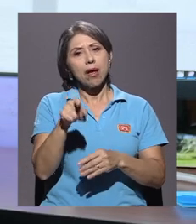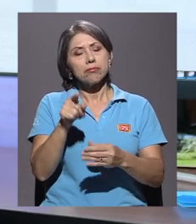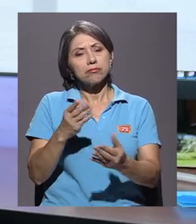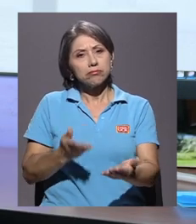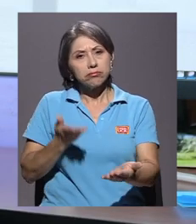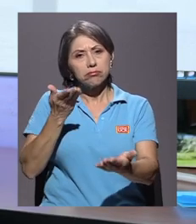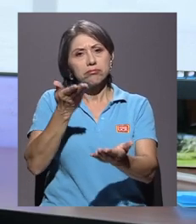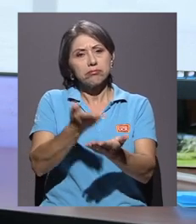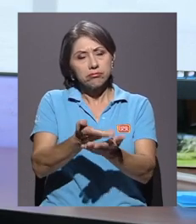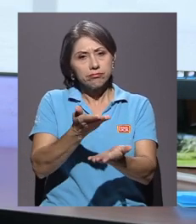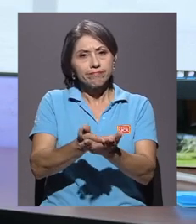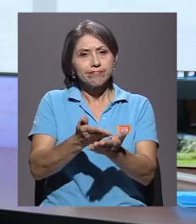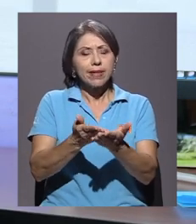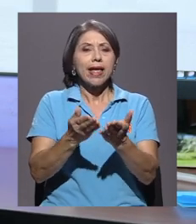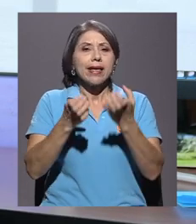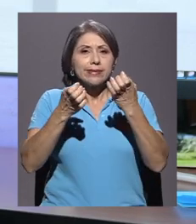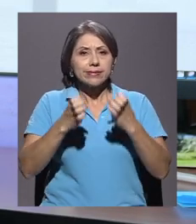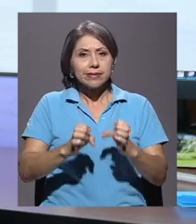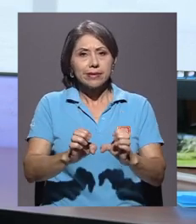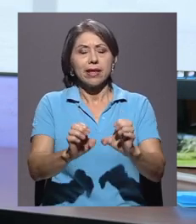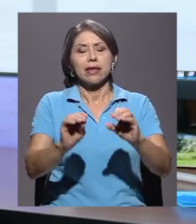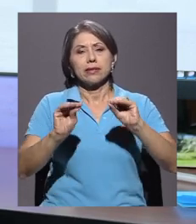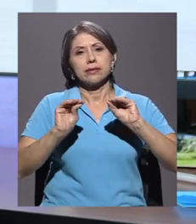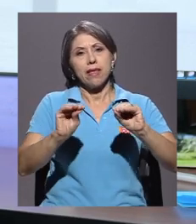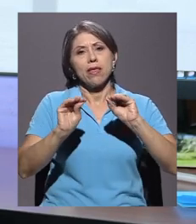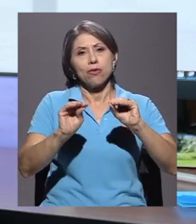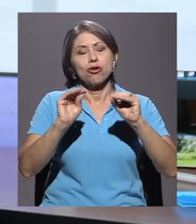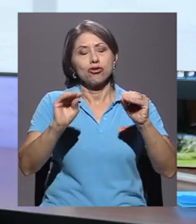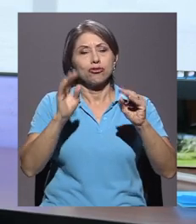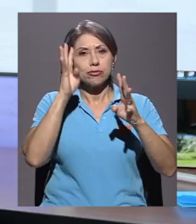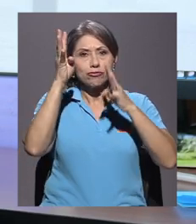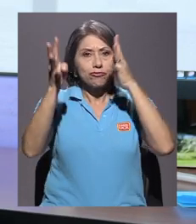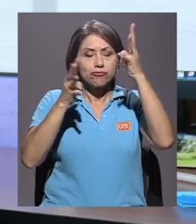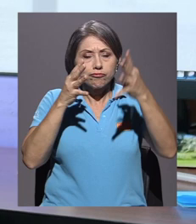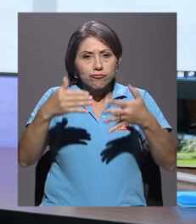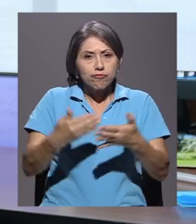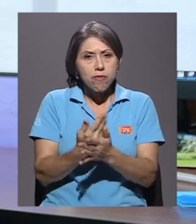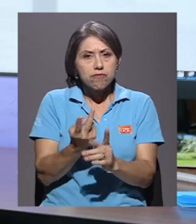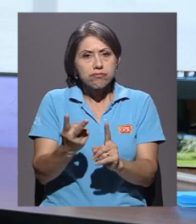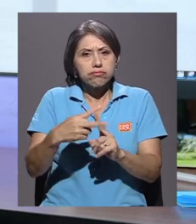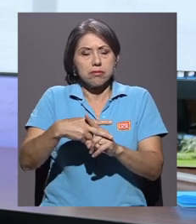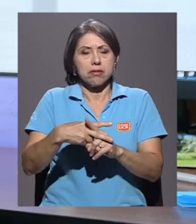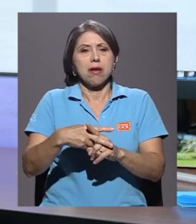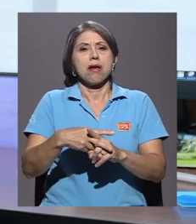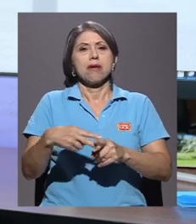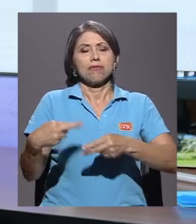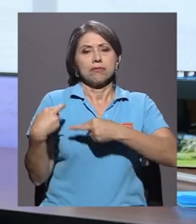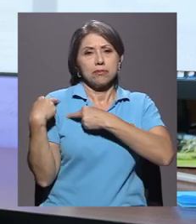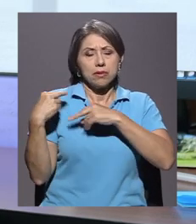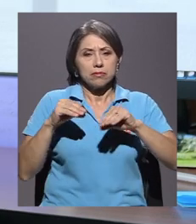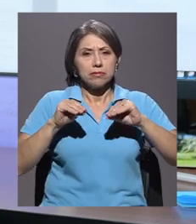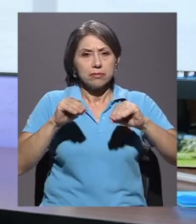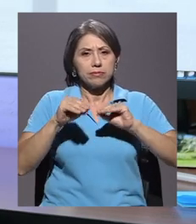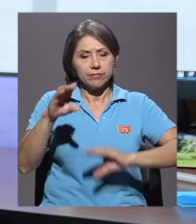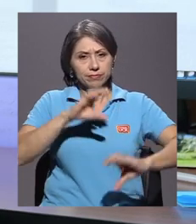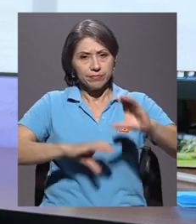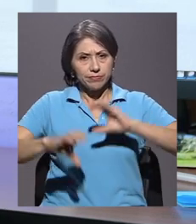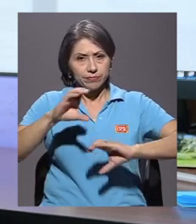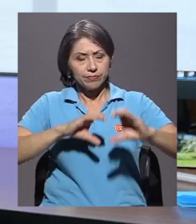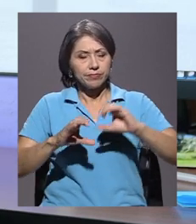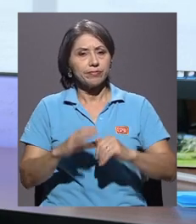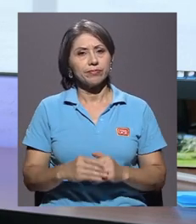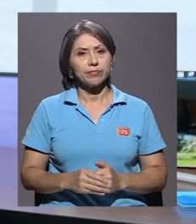estrategias didácticas, innovadoras, en lo que corresponde a la enseñanza de las ciencias.